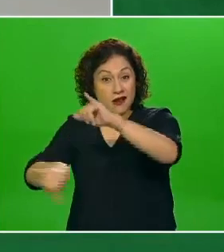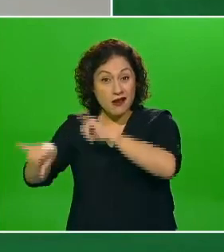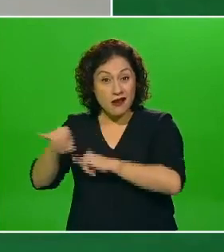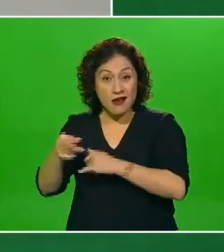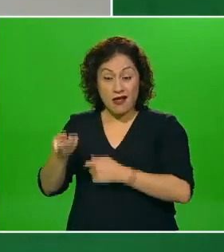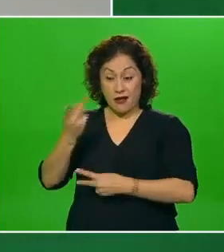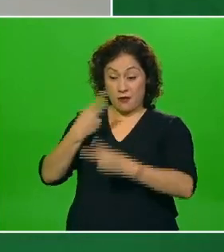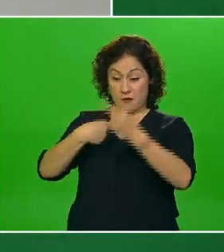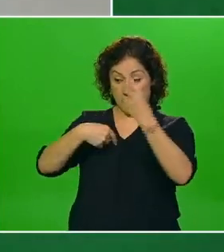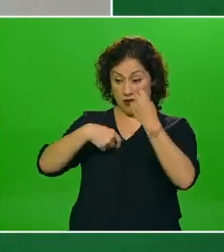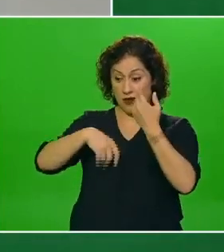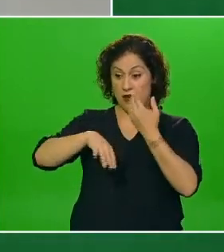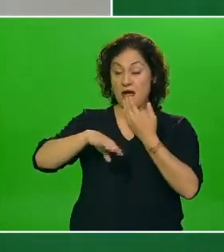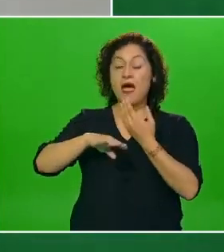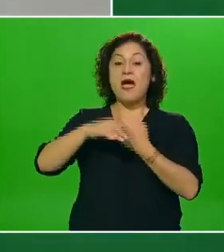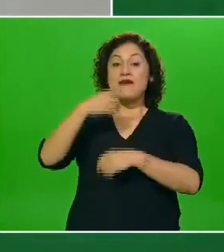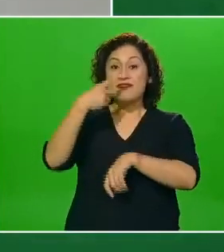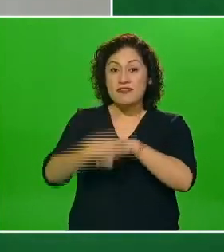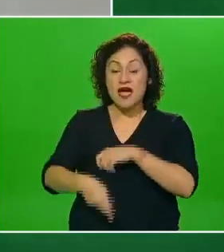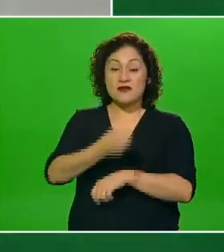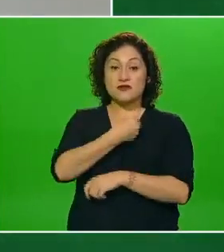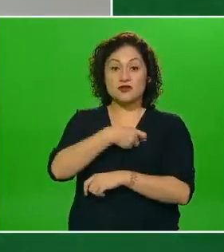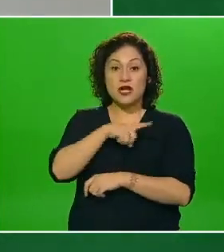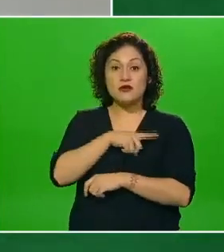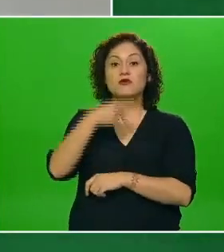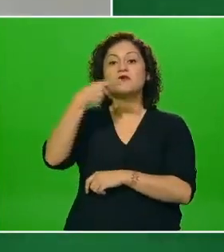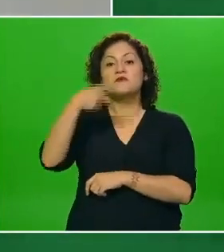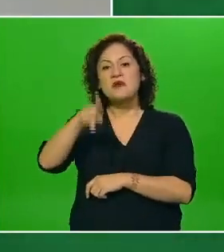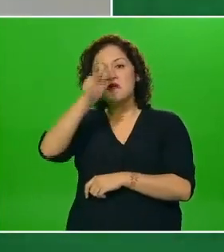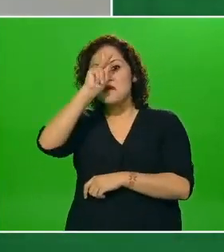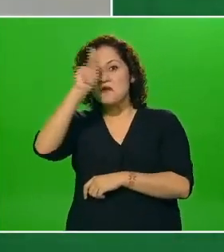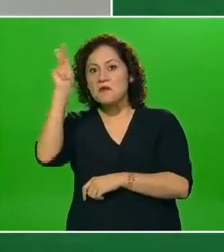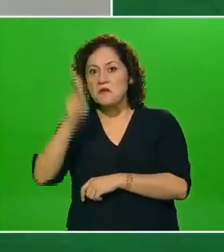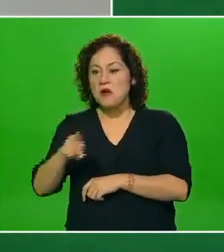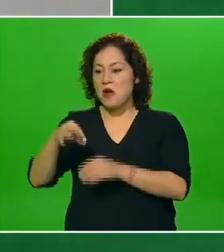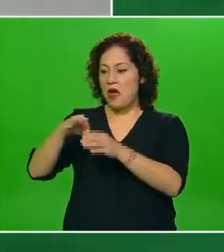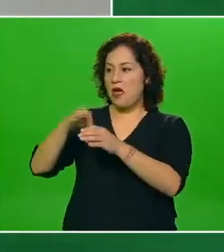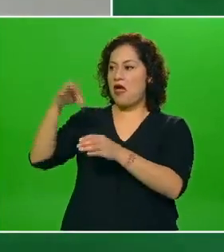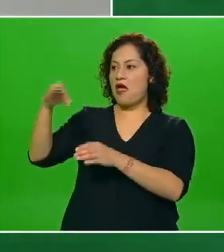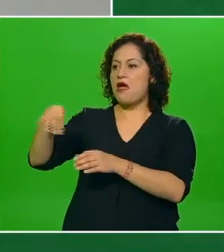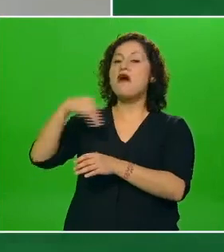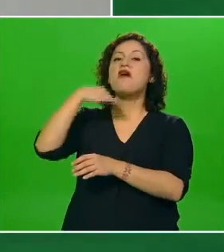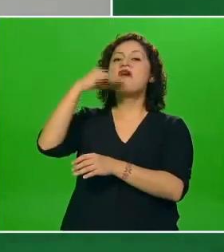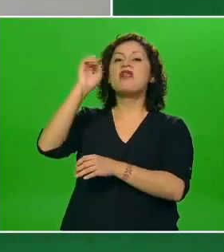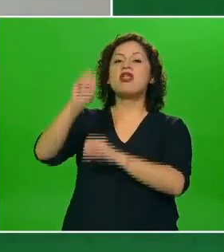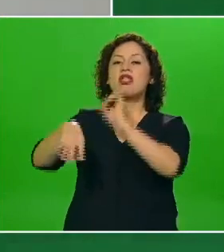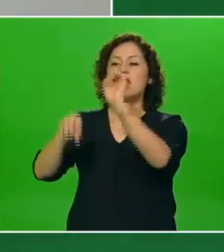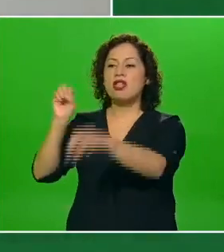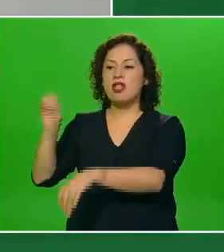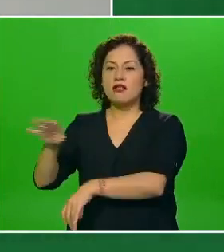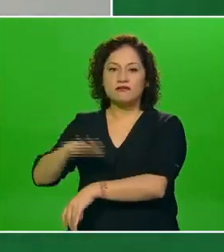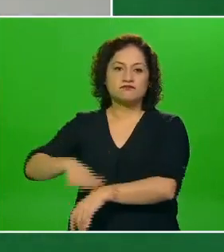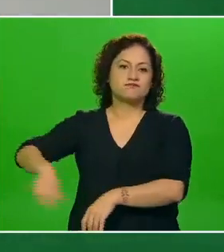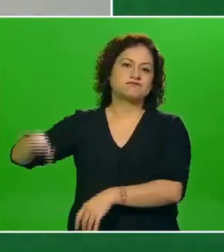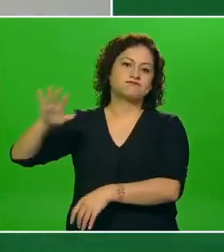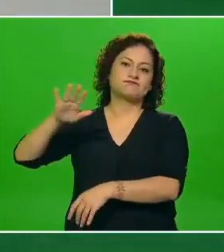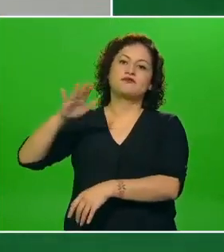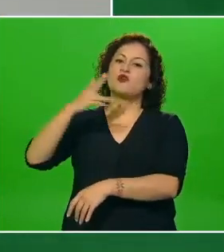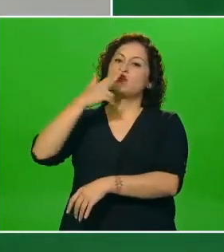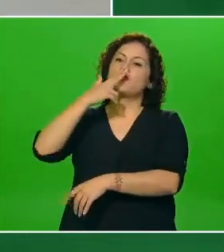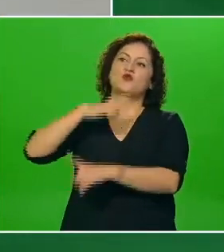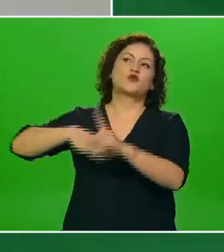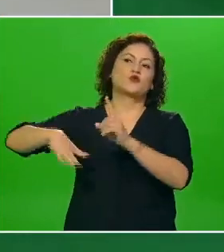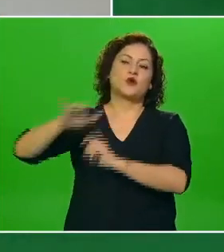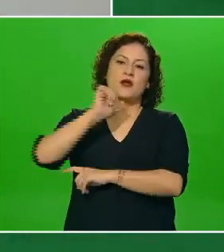el medio ambiente por lo que pues es recomendable consumirlos con la mejor frecuencia posible quiero también